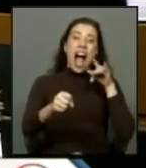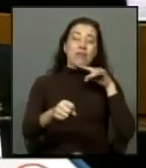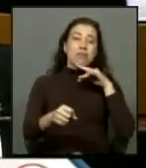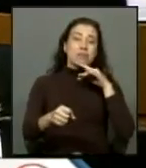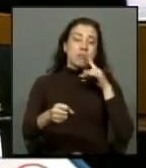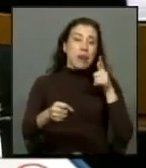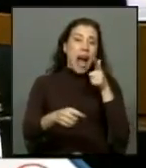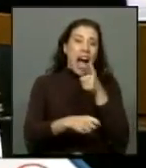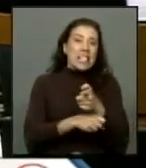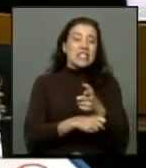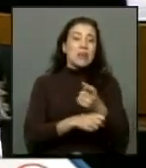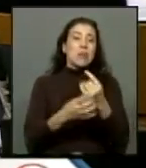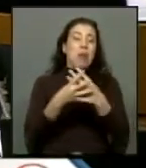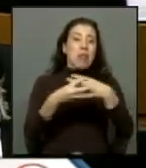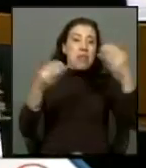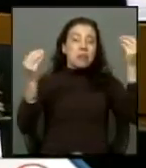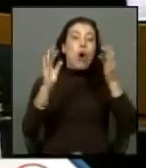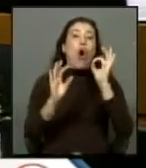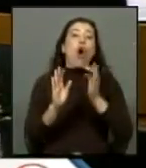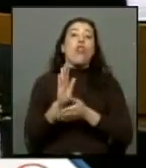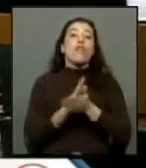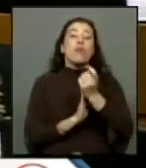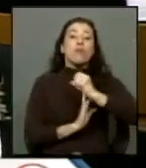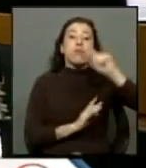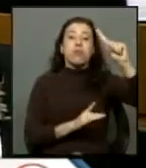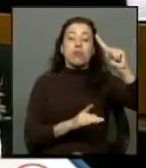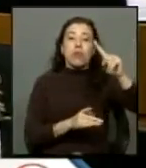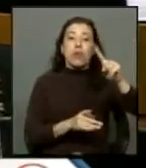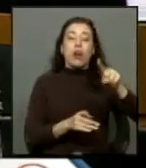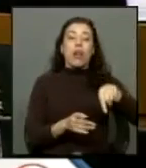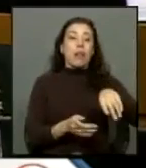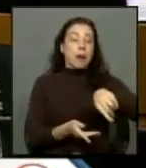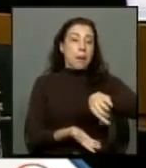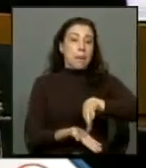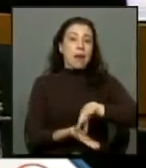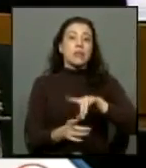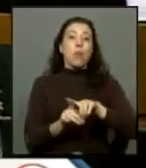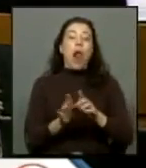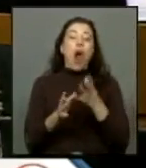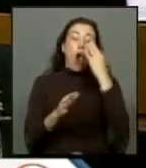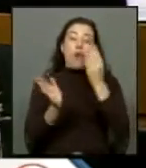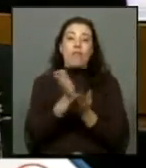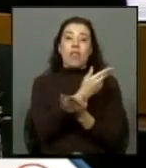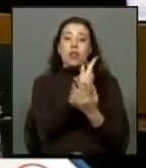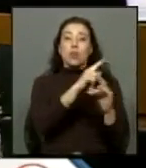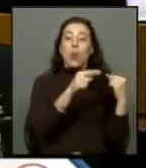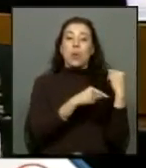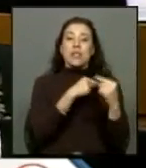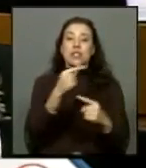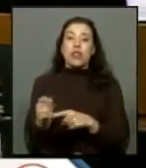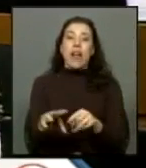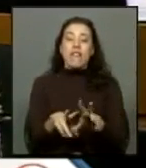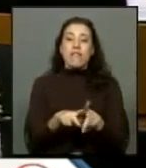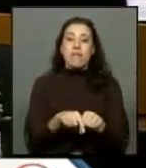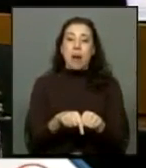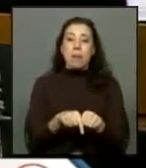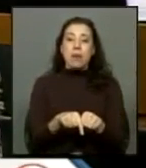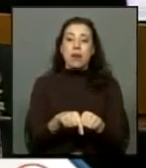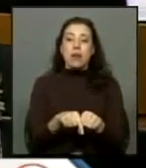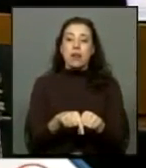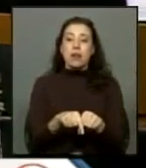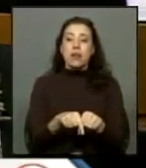o que debieron salir de manera forzosa de su patria y dejar atrás su historia y a sus familiares y seres